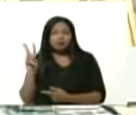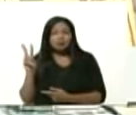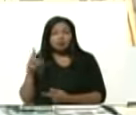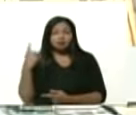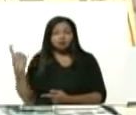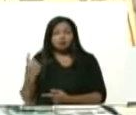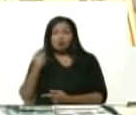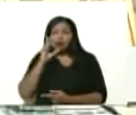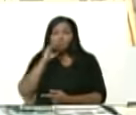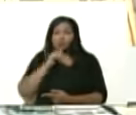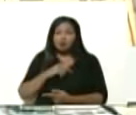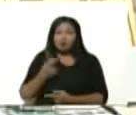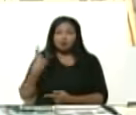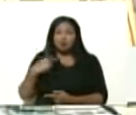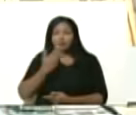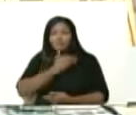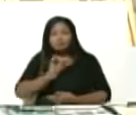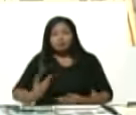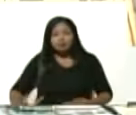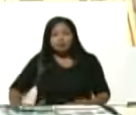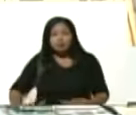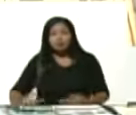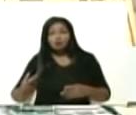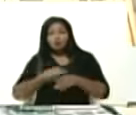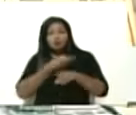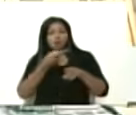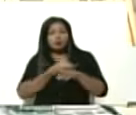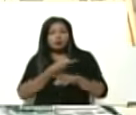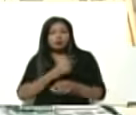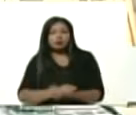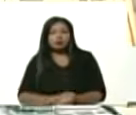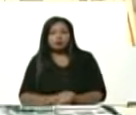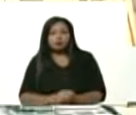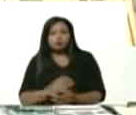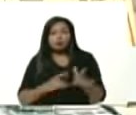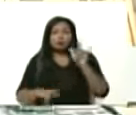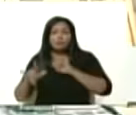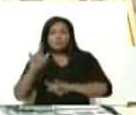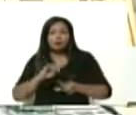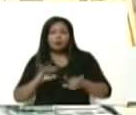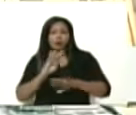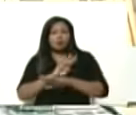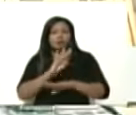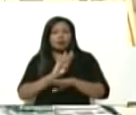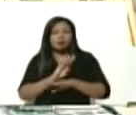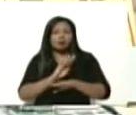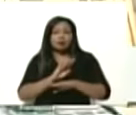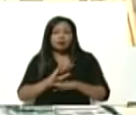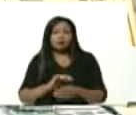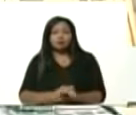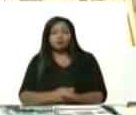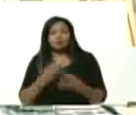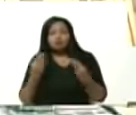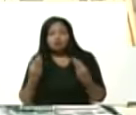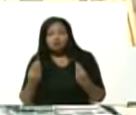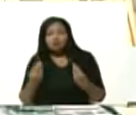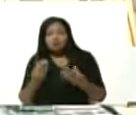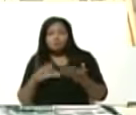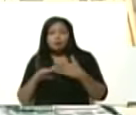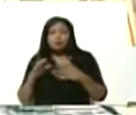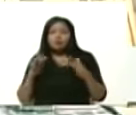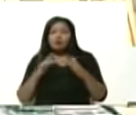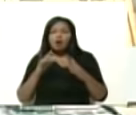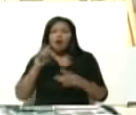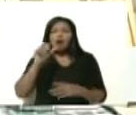Tiene un presidente y un gobierno para amarla, protegerla, cuidarla. Vámonos a San